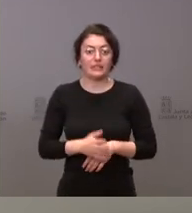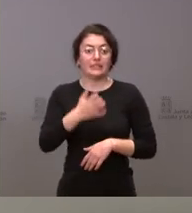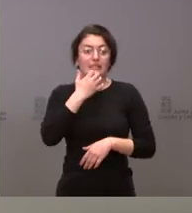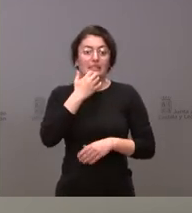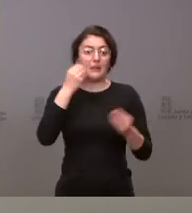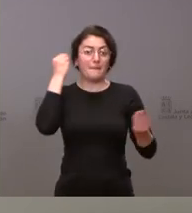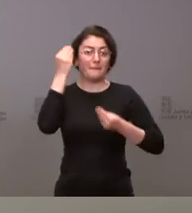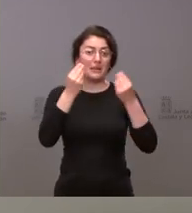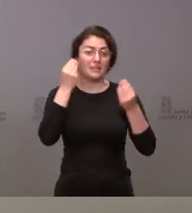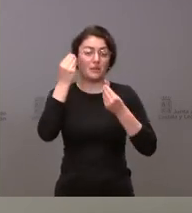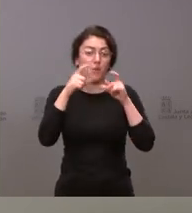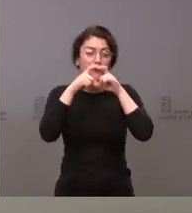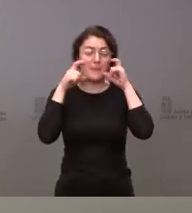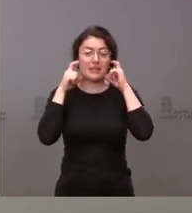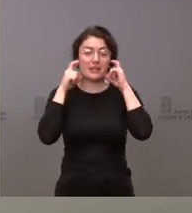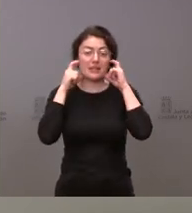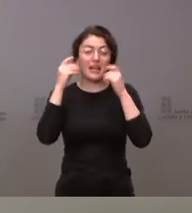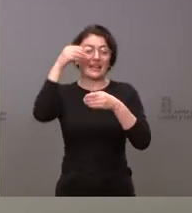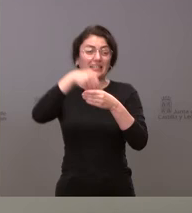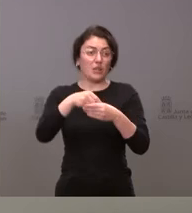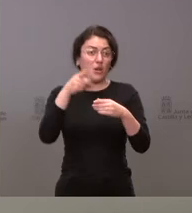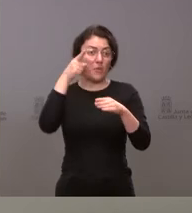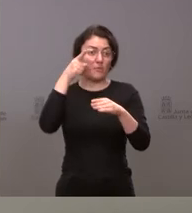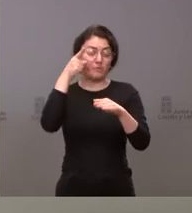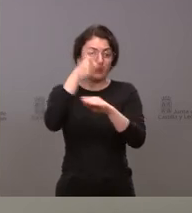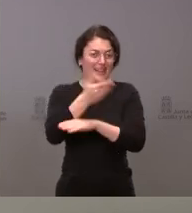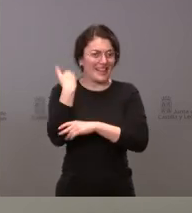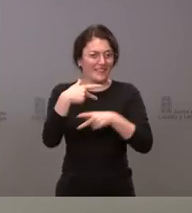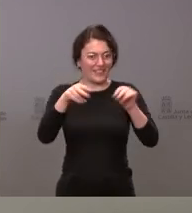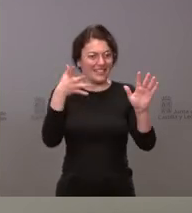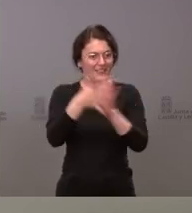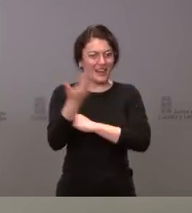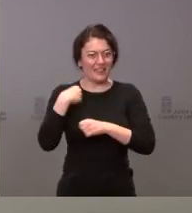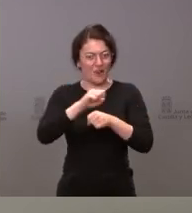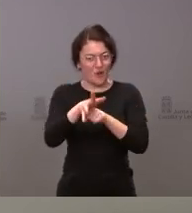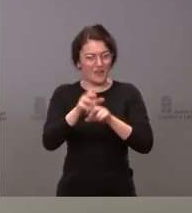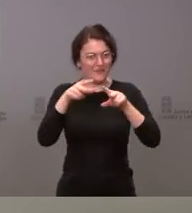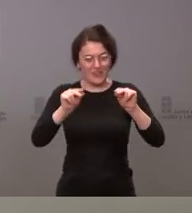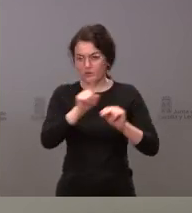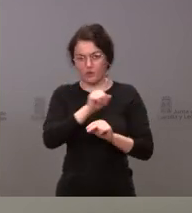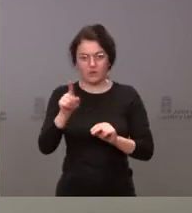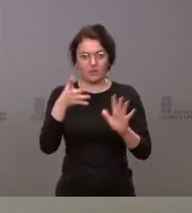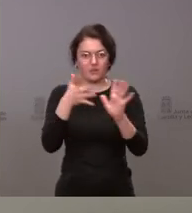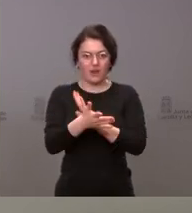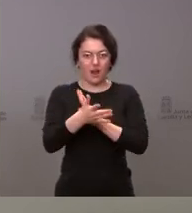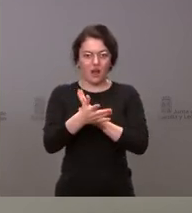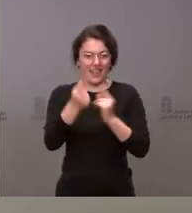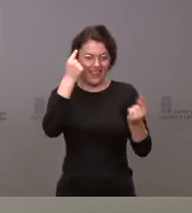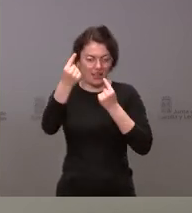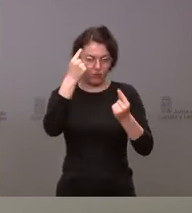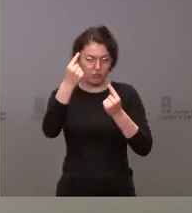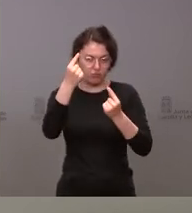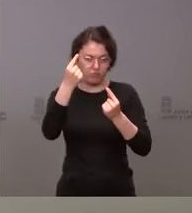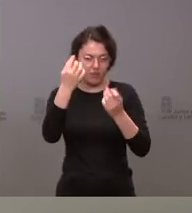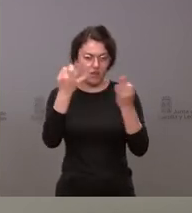obligación de uso en interiores de las mascarillas la pandemia finaliza y, por tanto, hay que seguir haciendo un seguimiento de estos datos y